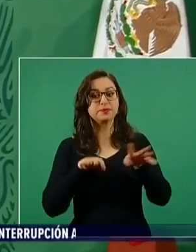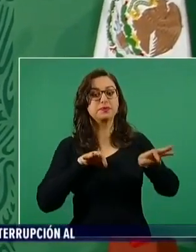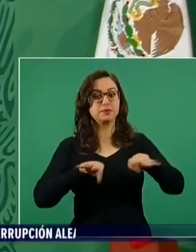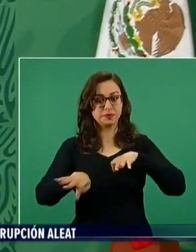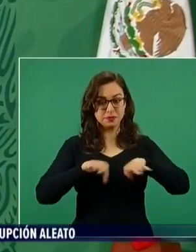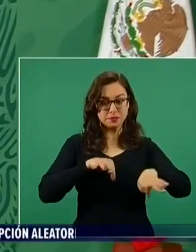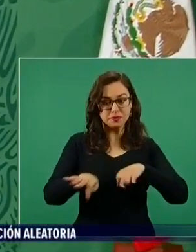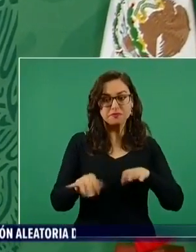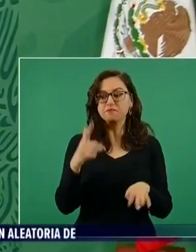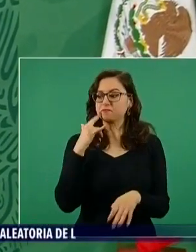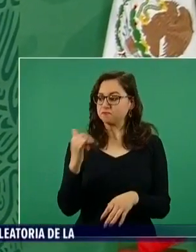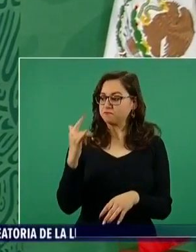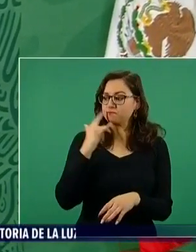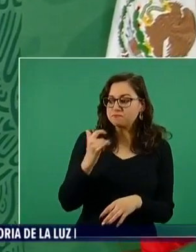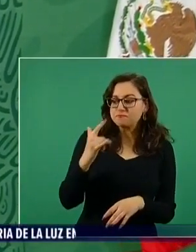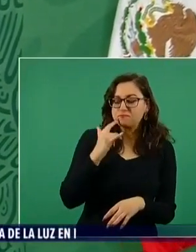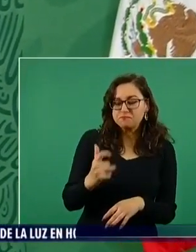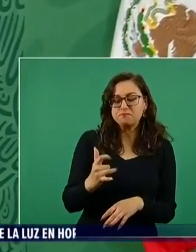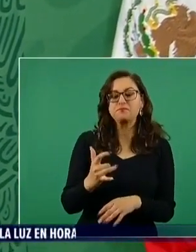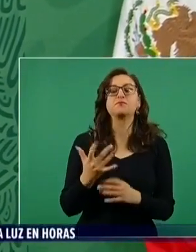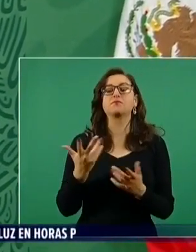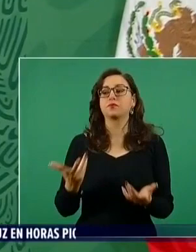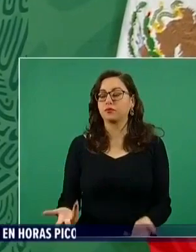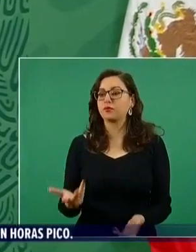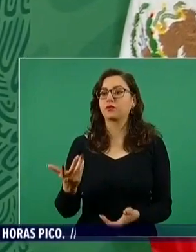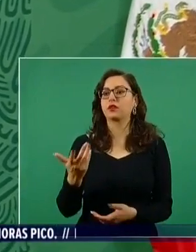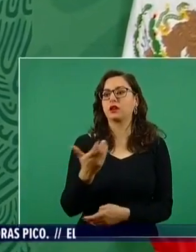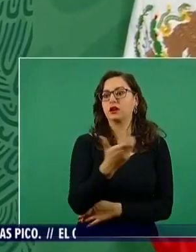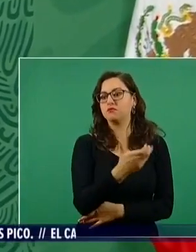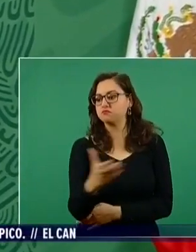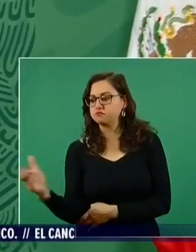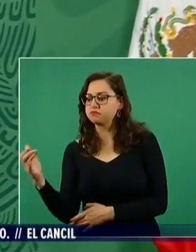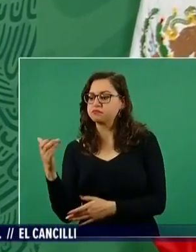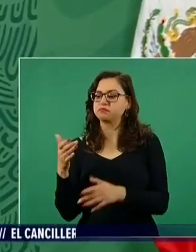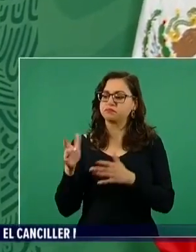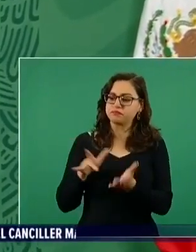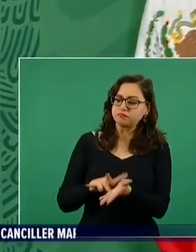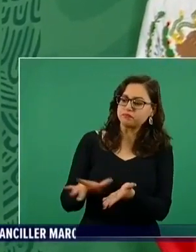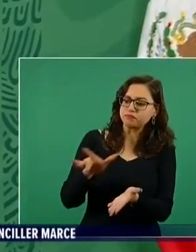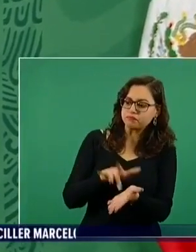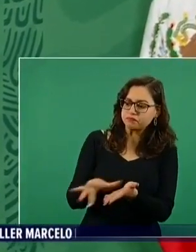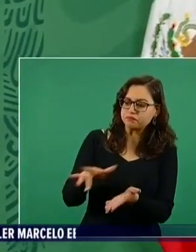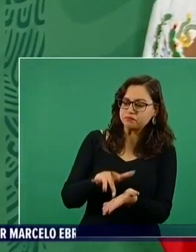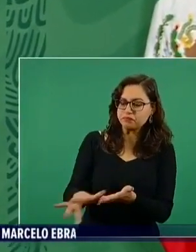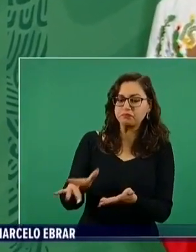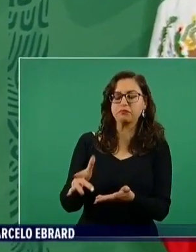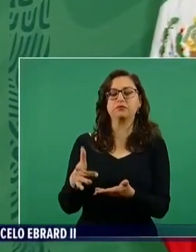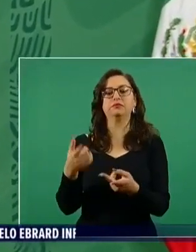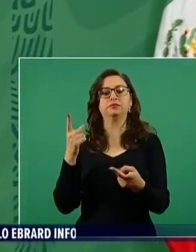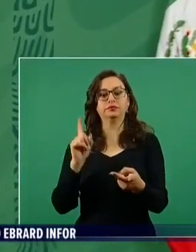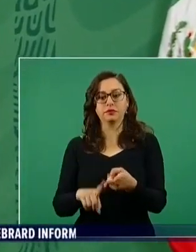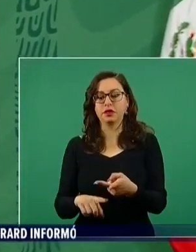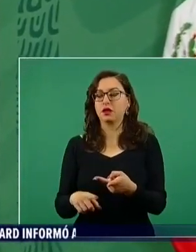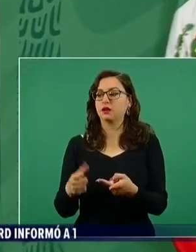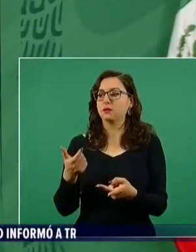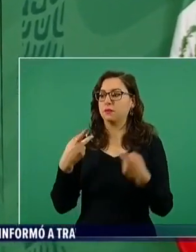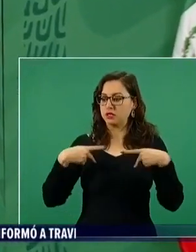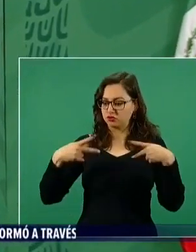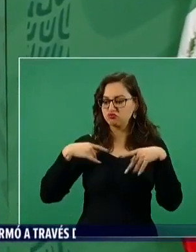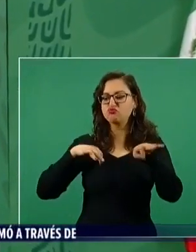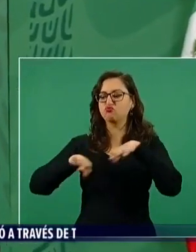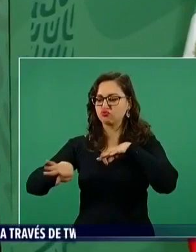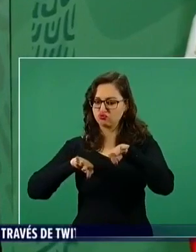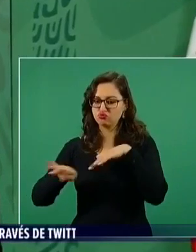haya apoyo al campo, que aumente el salario mínimo,